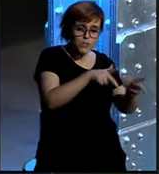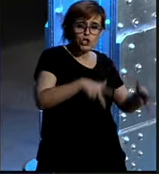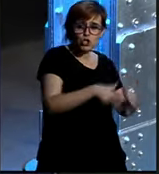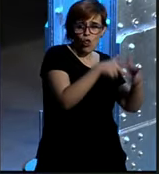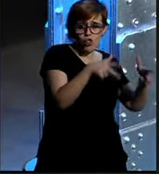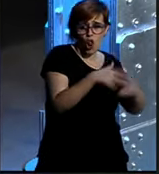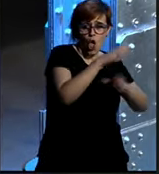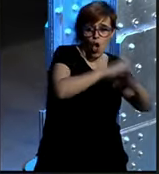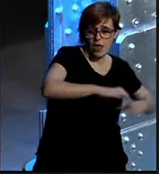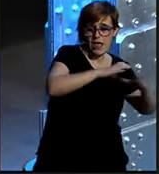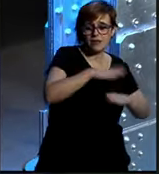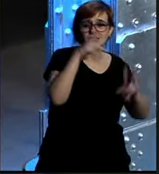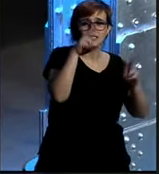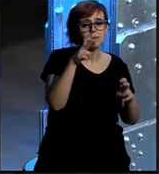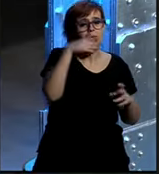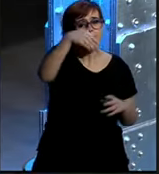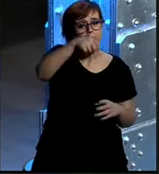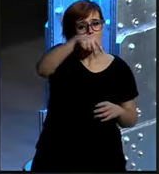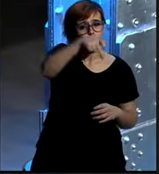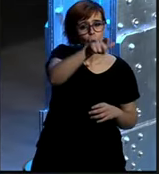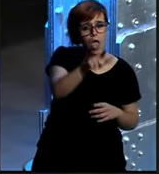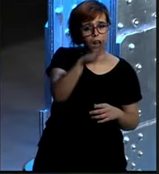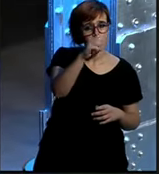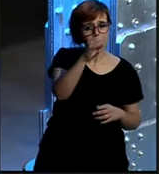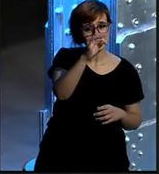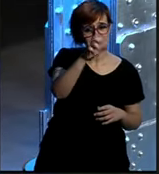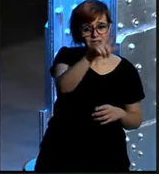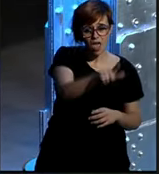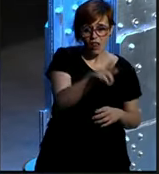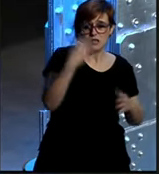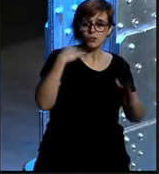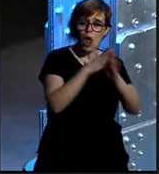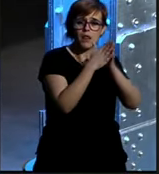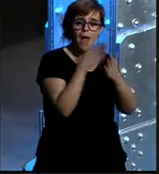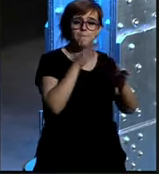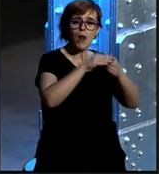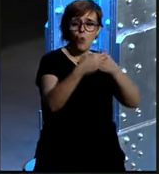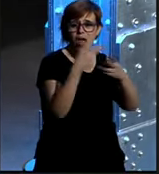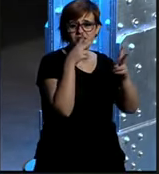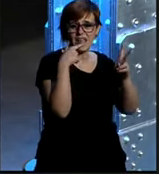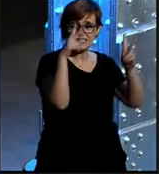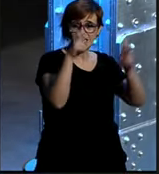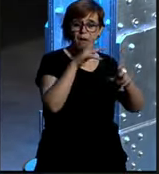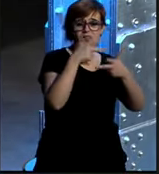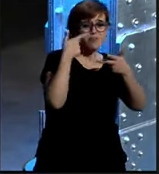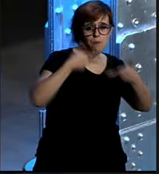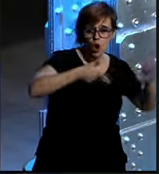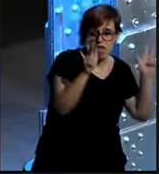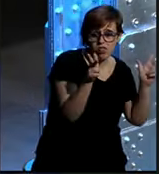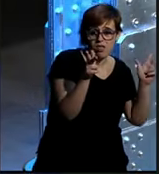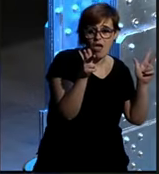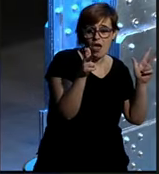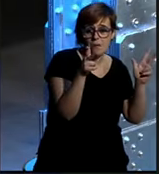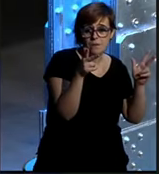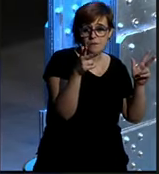me viene a la cabeza el famoso libro de Manuel Castel sobre el poder de internet y la democracia yo creo que ese es un manual de referencia que trata específicamente ese tema